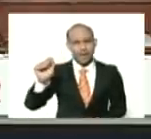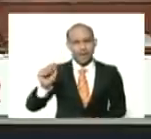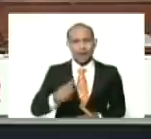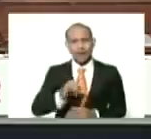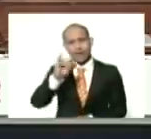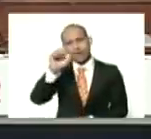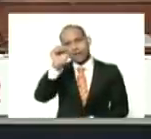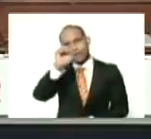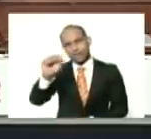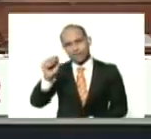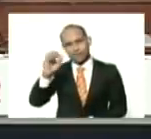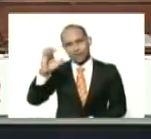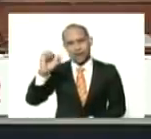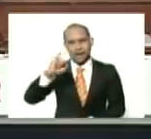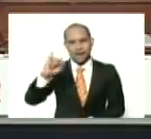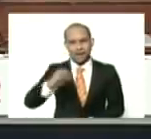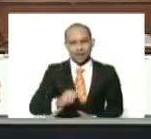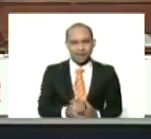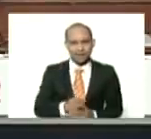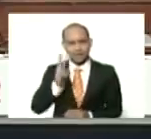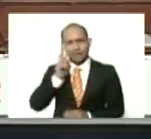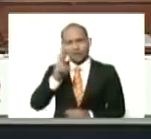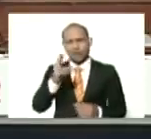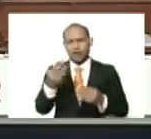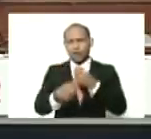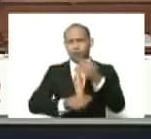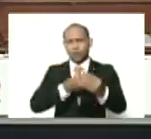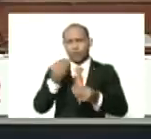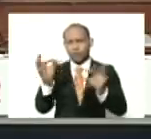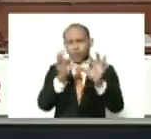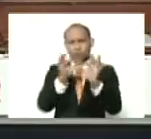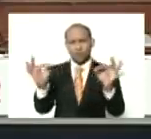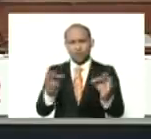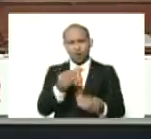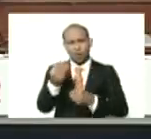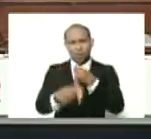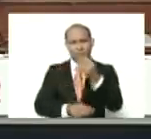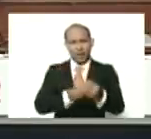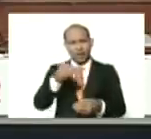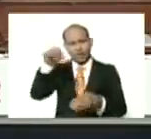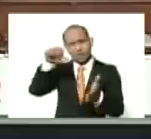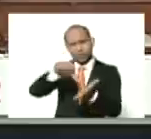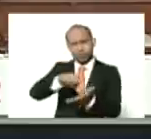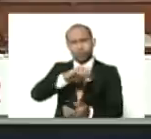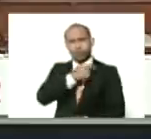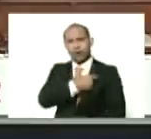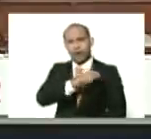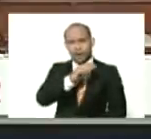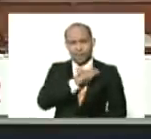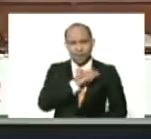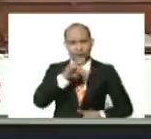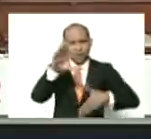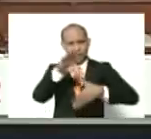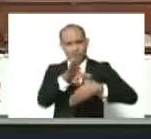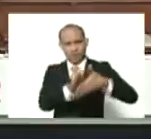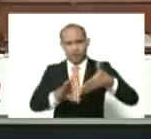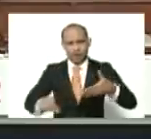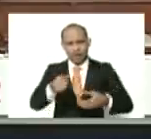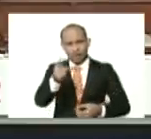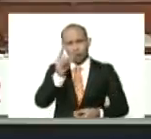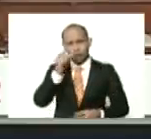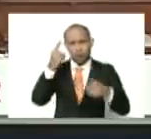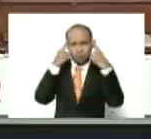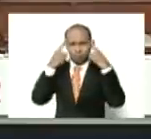ver, todo lo que, ha venido haciendo, desde España, y desde América Latina, este gran bailador,